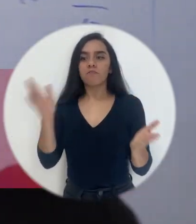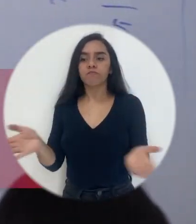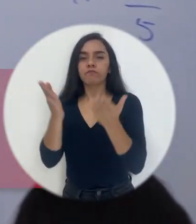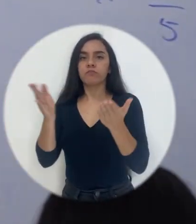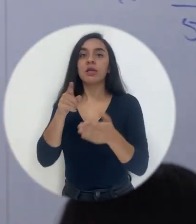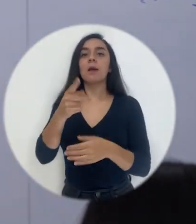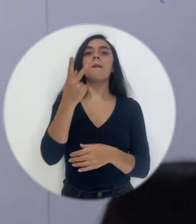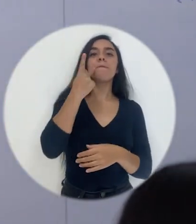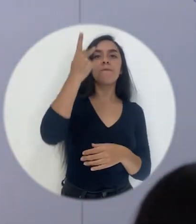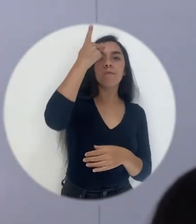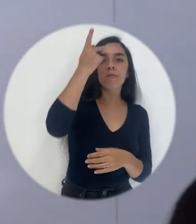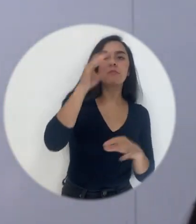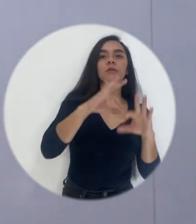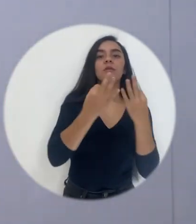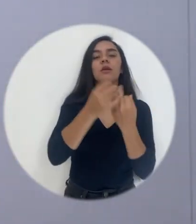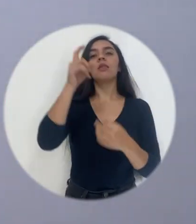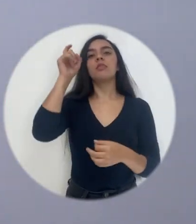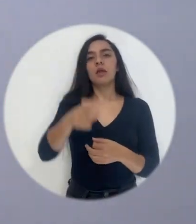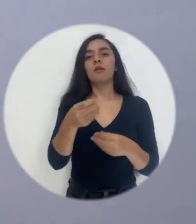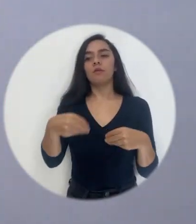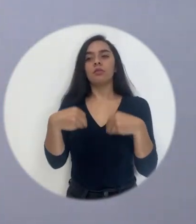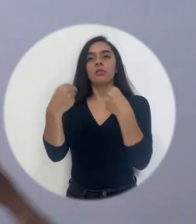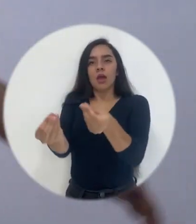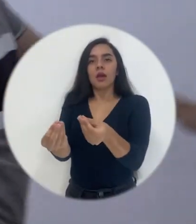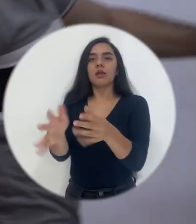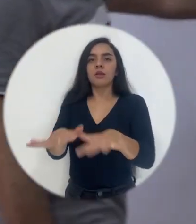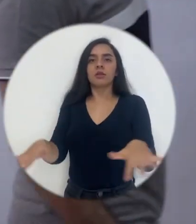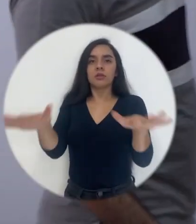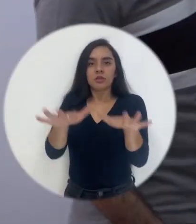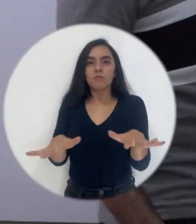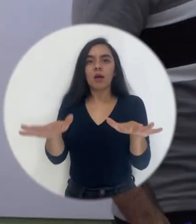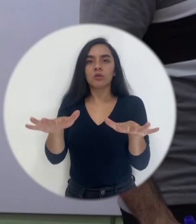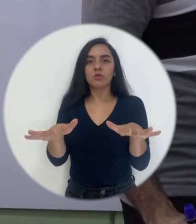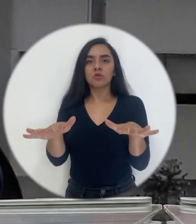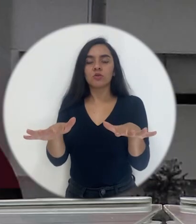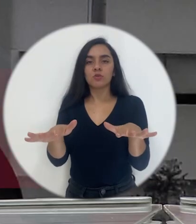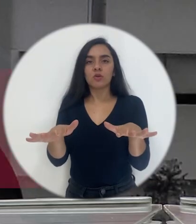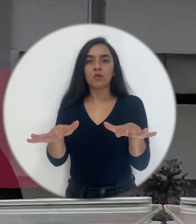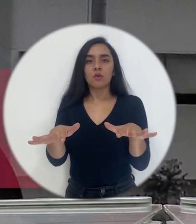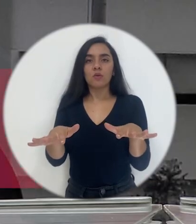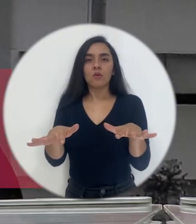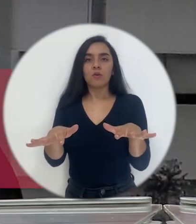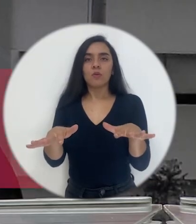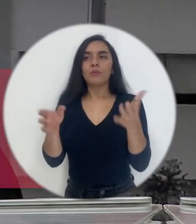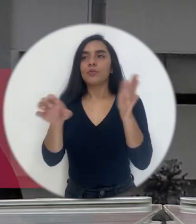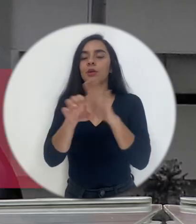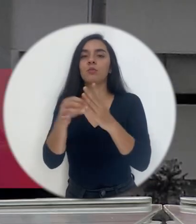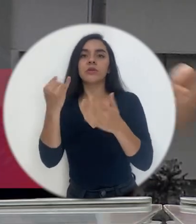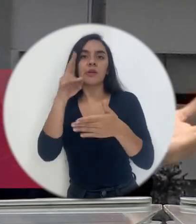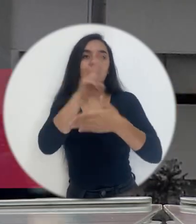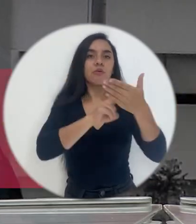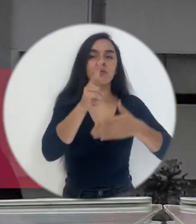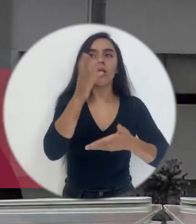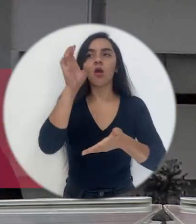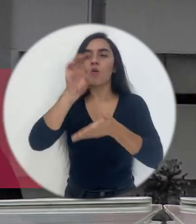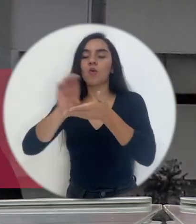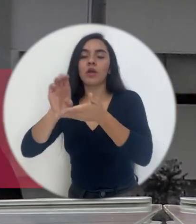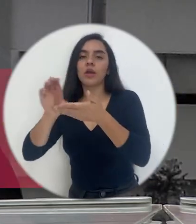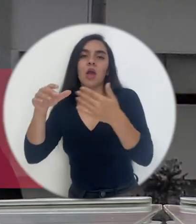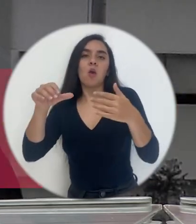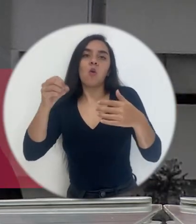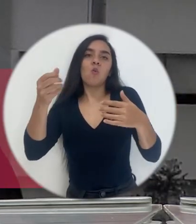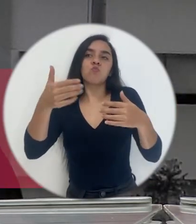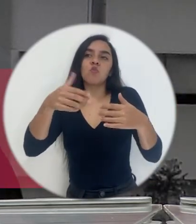que padres y madres de familia pueden hacer a sus hijos cuando están preparándose en una universidad en un colegio